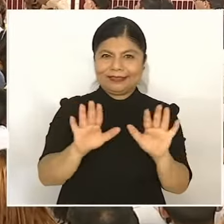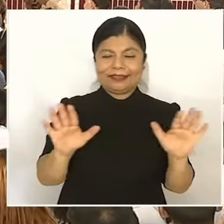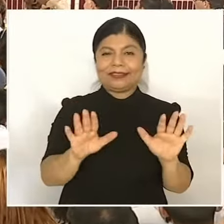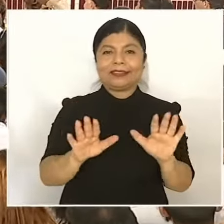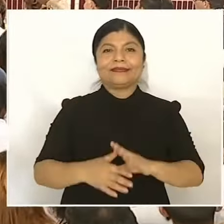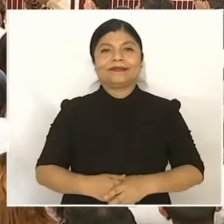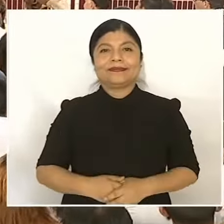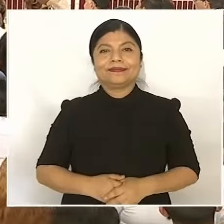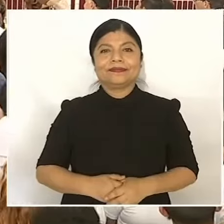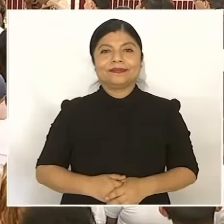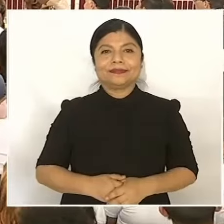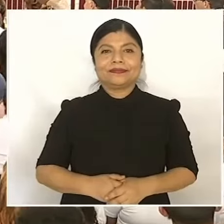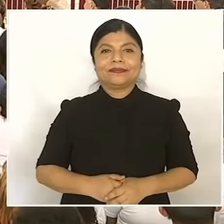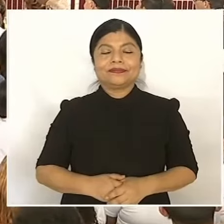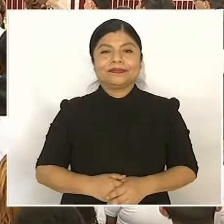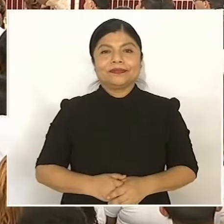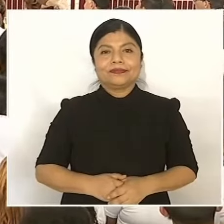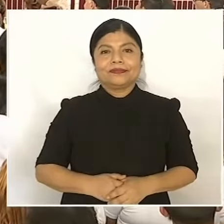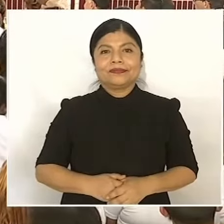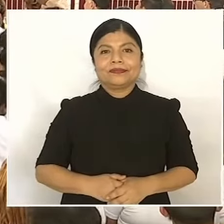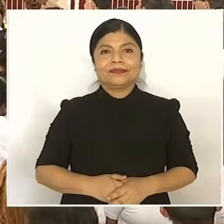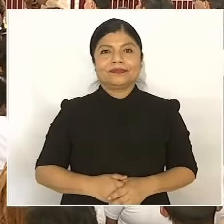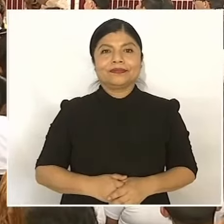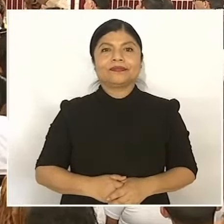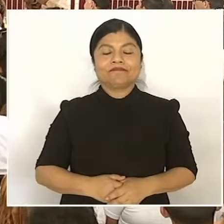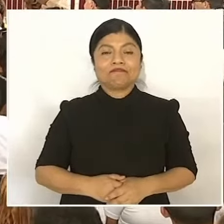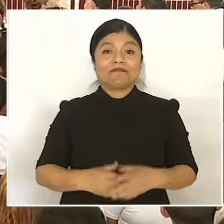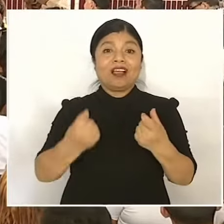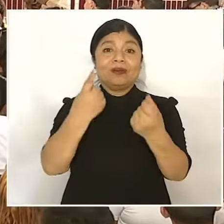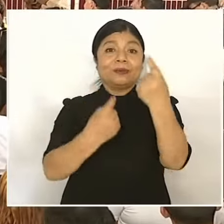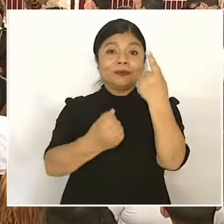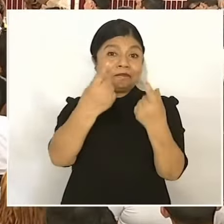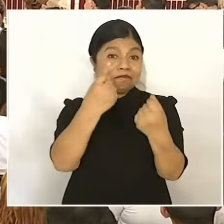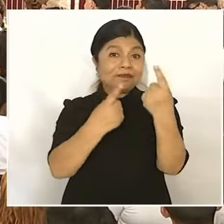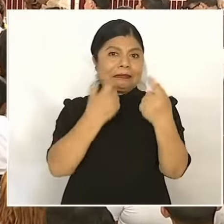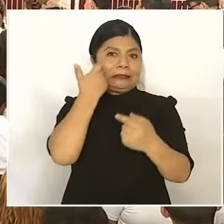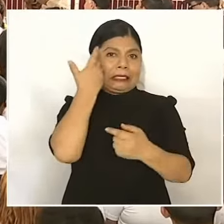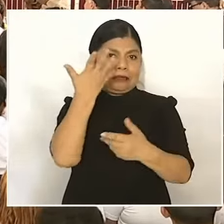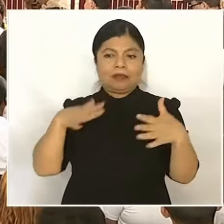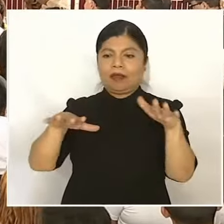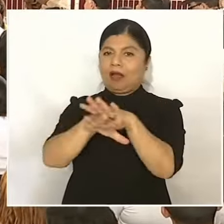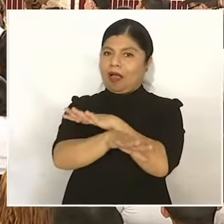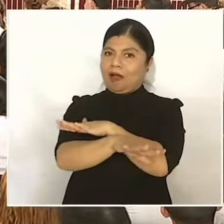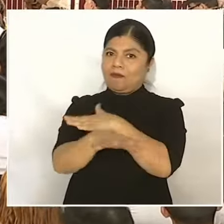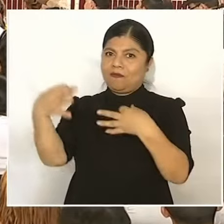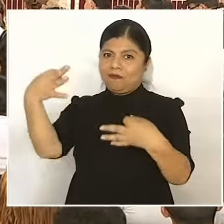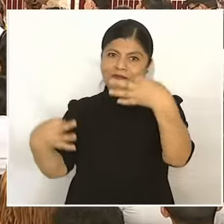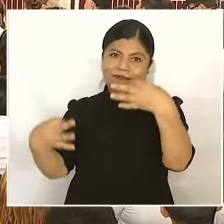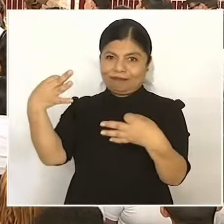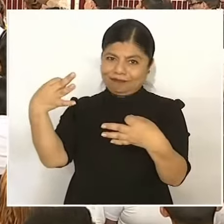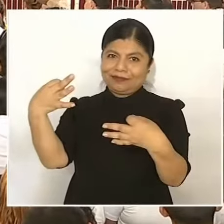ahí tratando de frenar esta reforma que es indispensable.